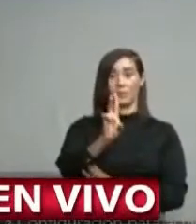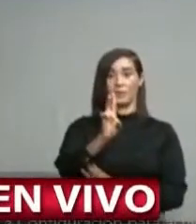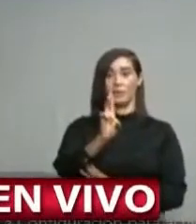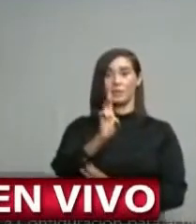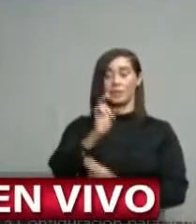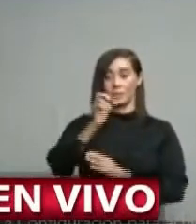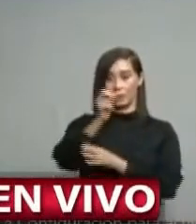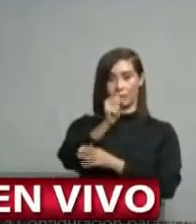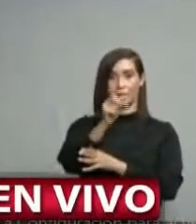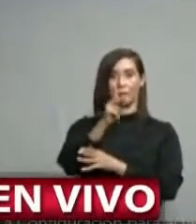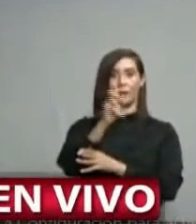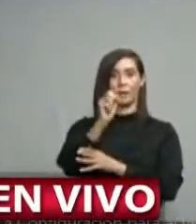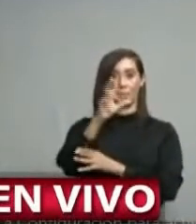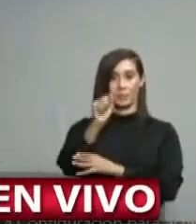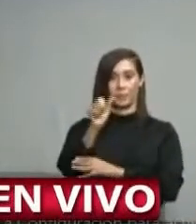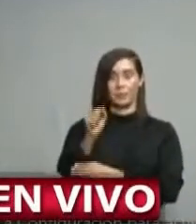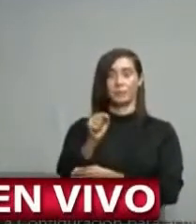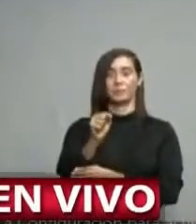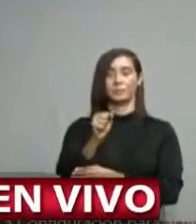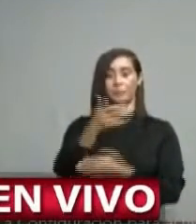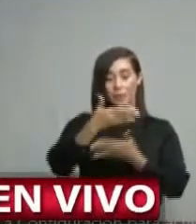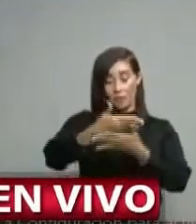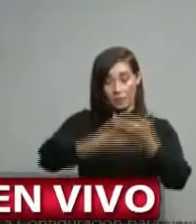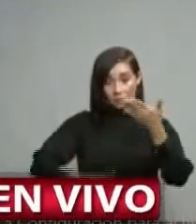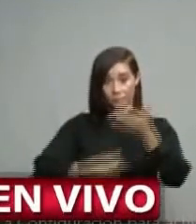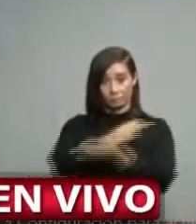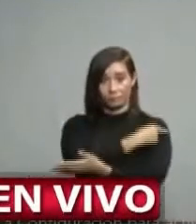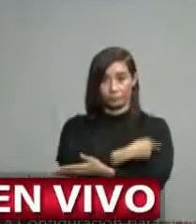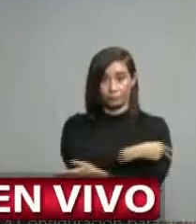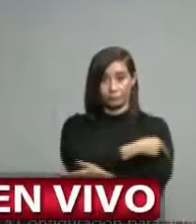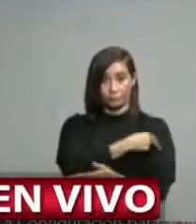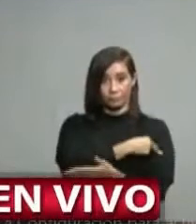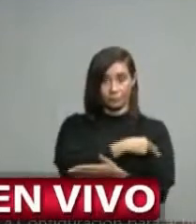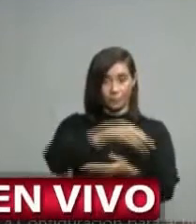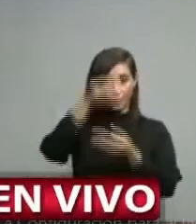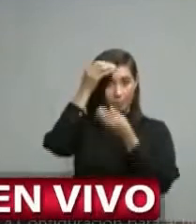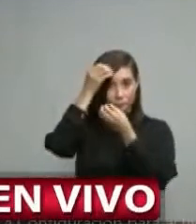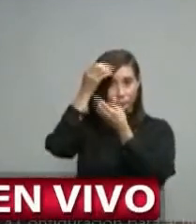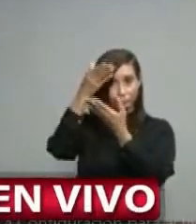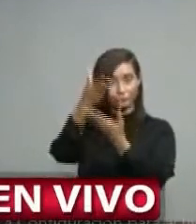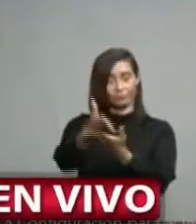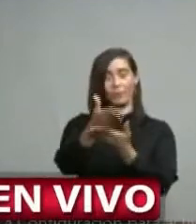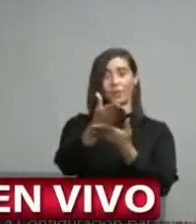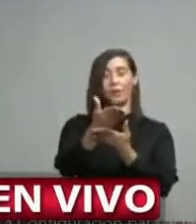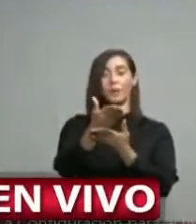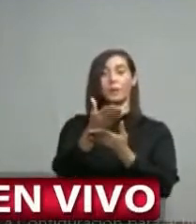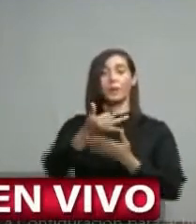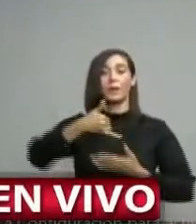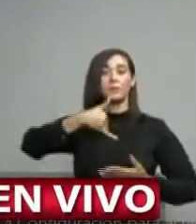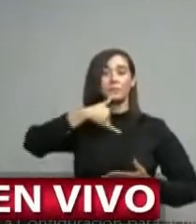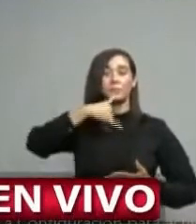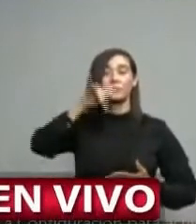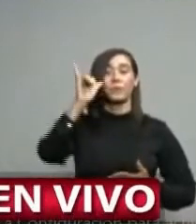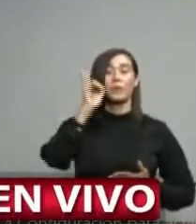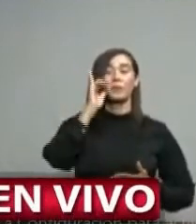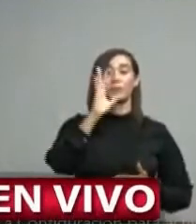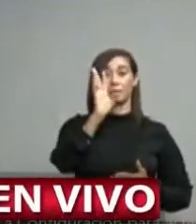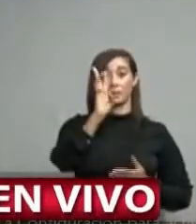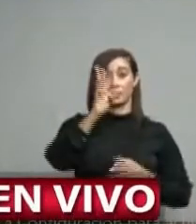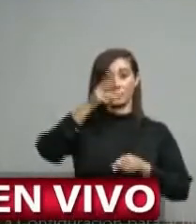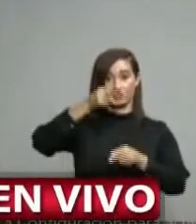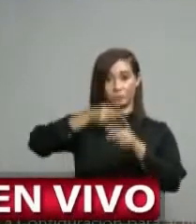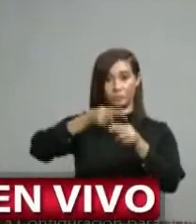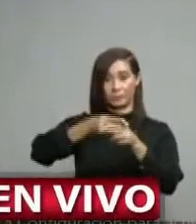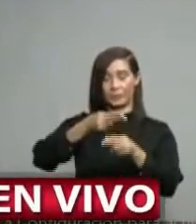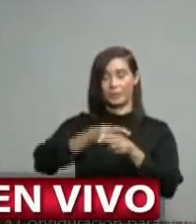Con relación a la situación hospitalaria, informamos que al día de ayer a las 6 de la